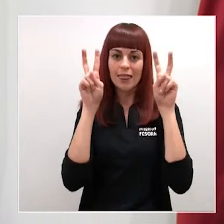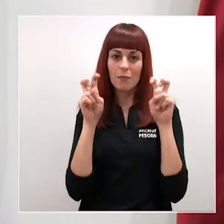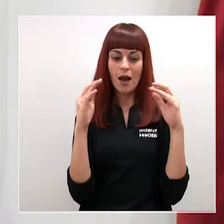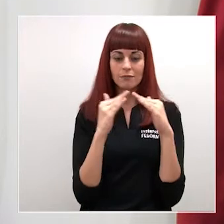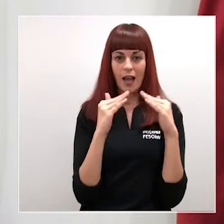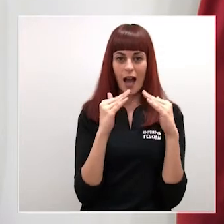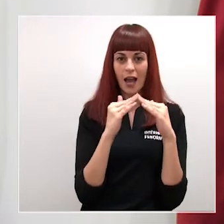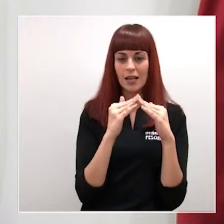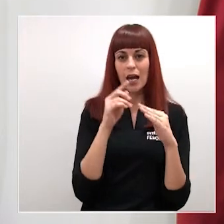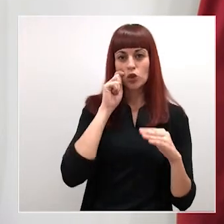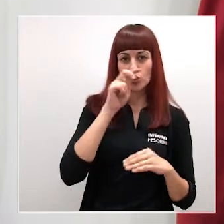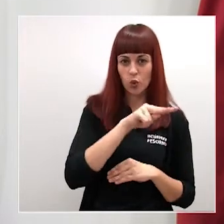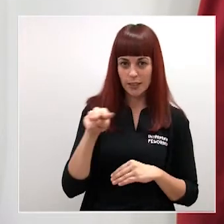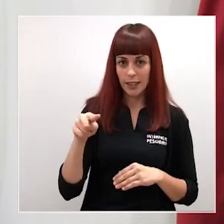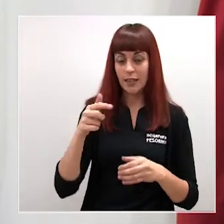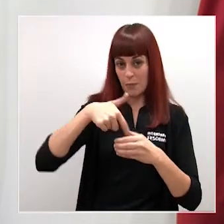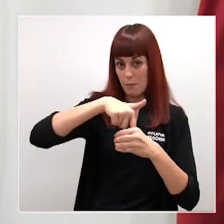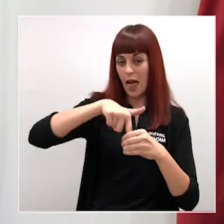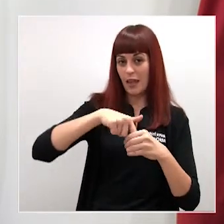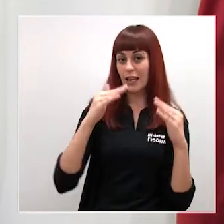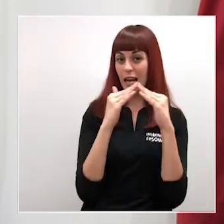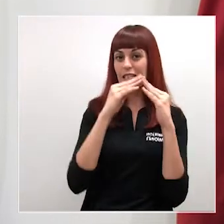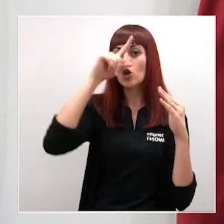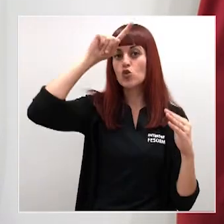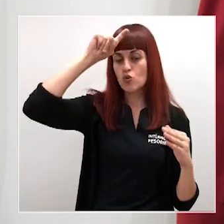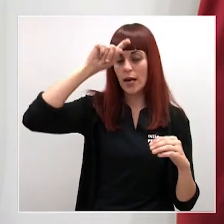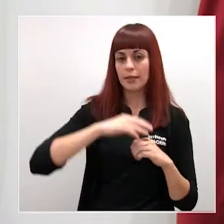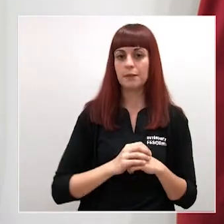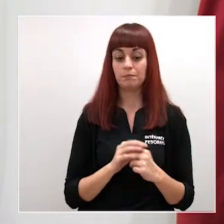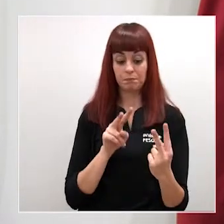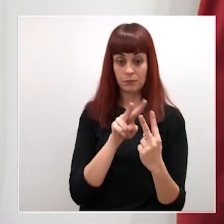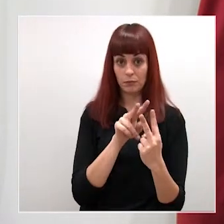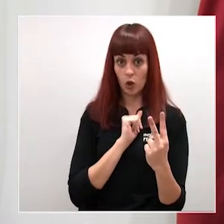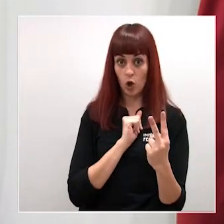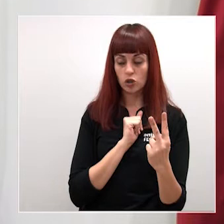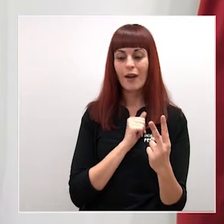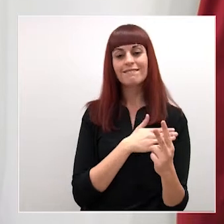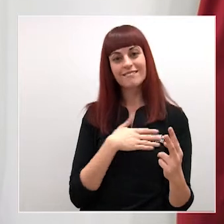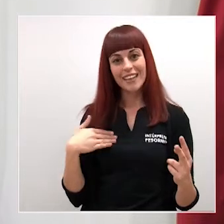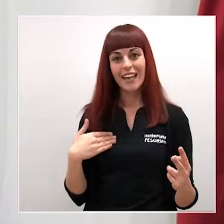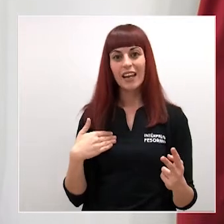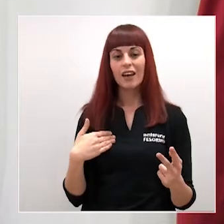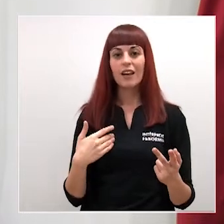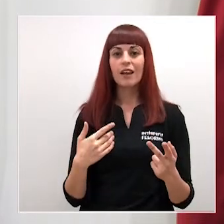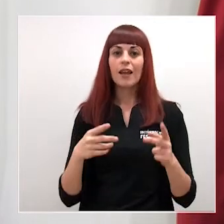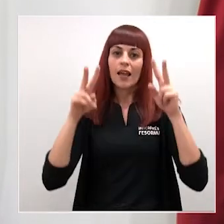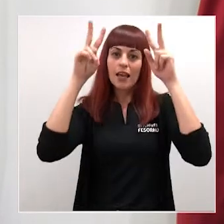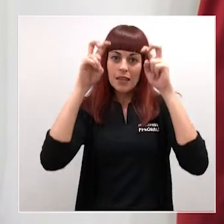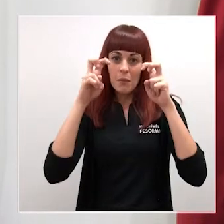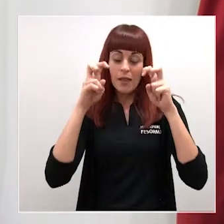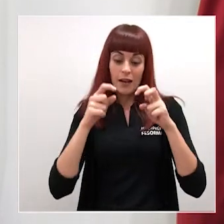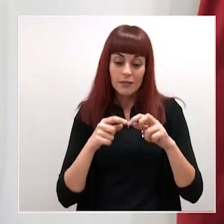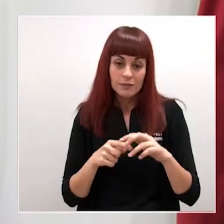en concreto de las plazas en alojamientos rurales. Ambos textos comparten el objetivo de reforzar nuestras herramientas de crecimiento